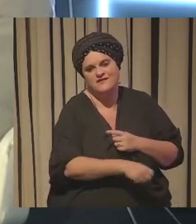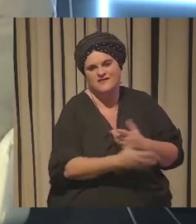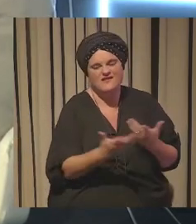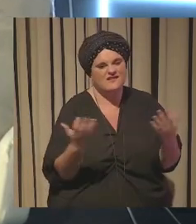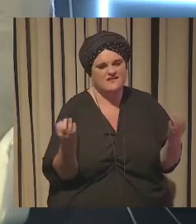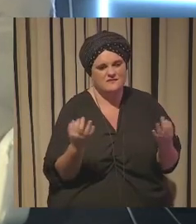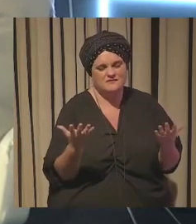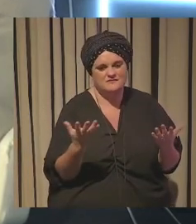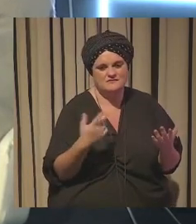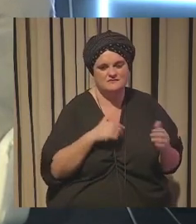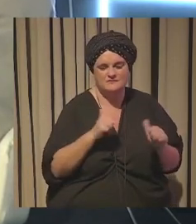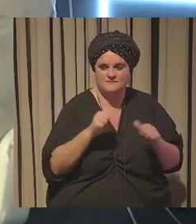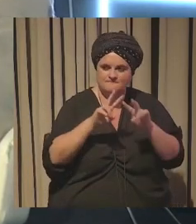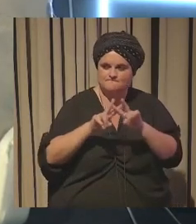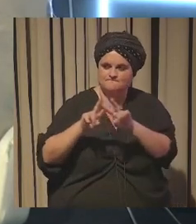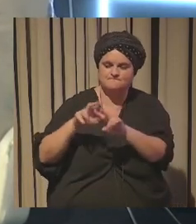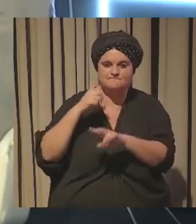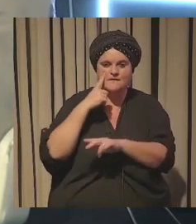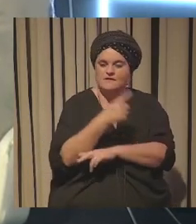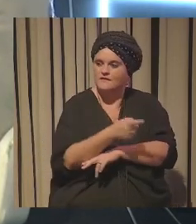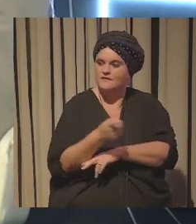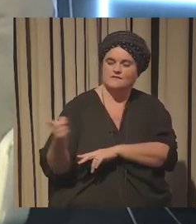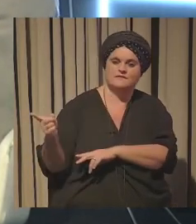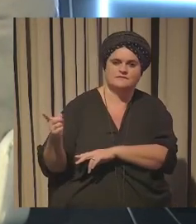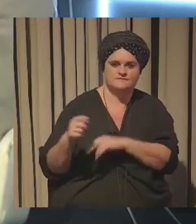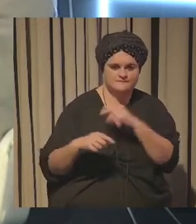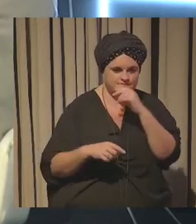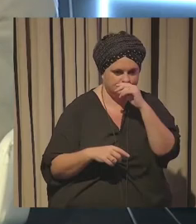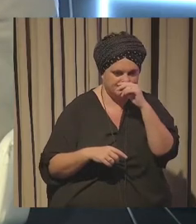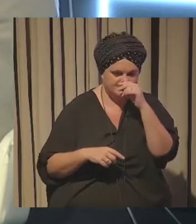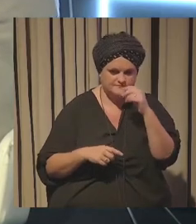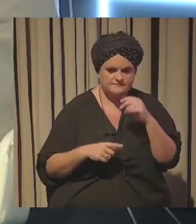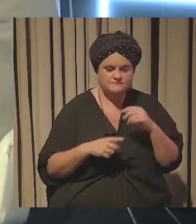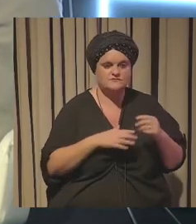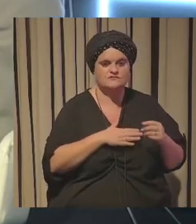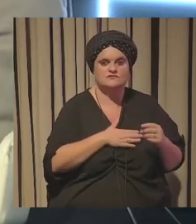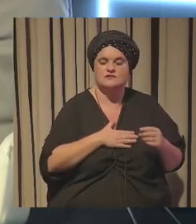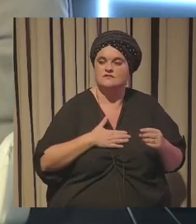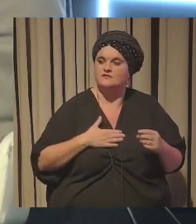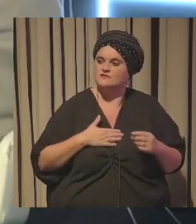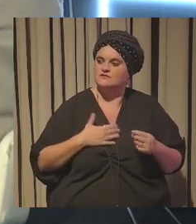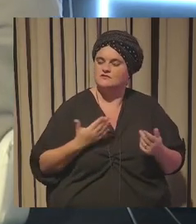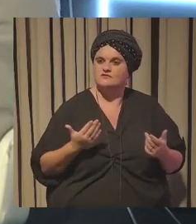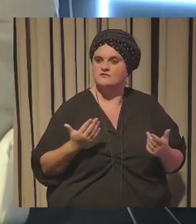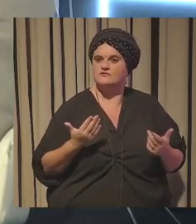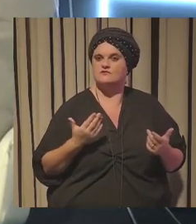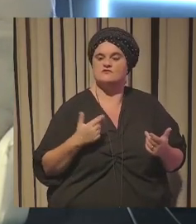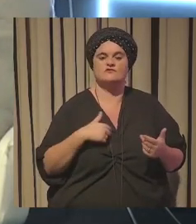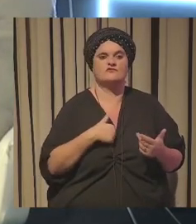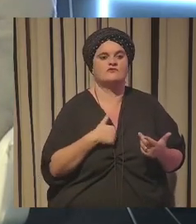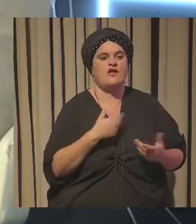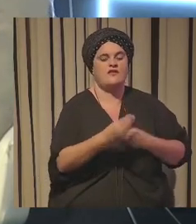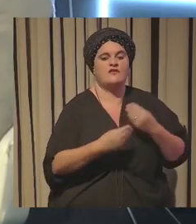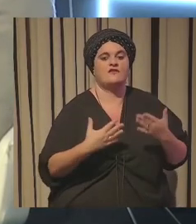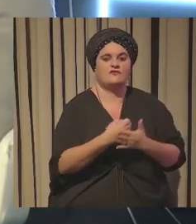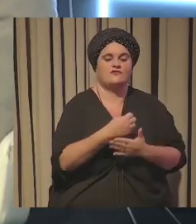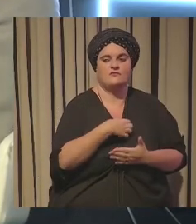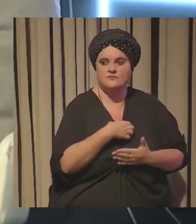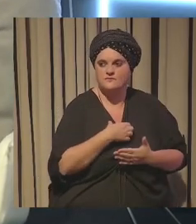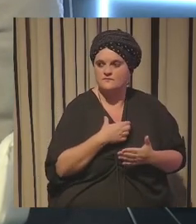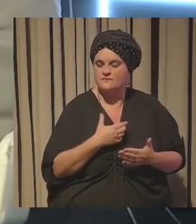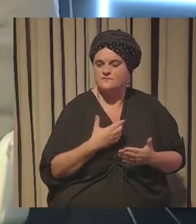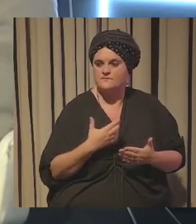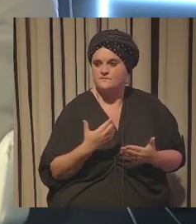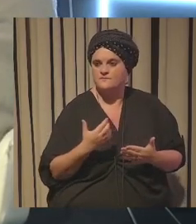vigilando y nuestro objetivo es inspirar nosotros ni pretendemos ni podemos saber hacer de todo pero sí queremos inspirar en este caso a nuestros